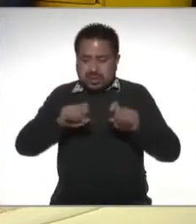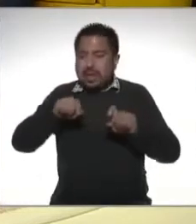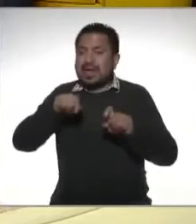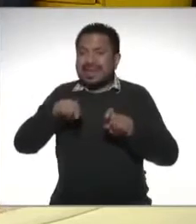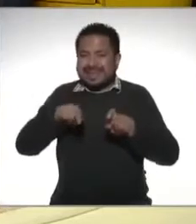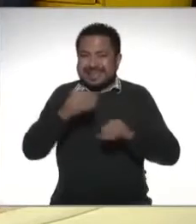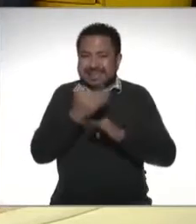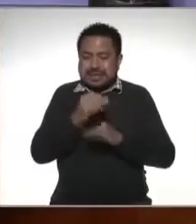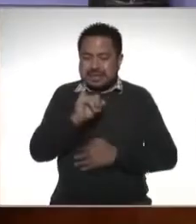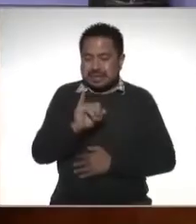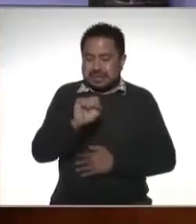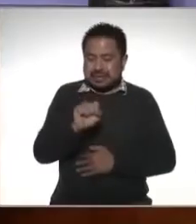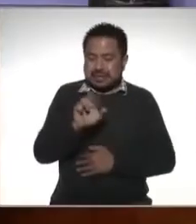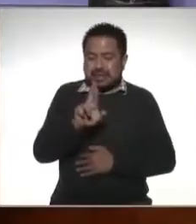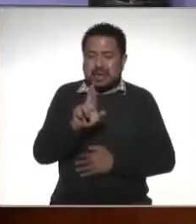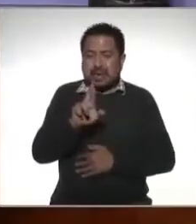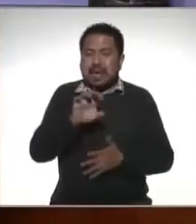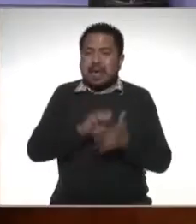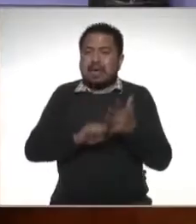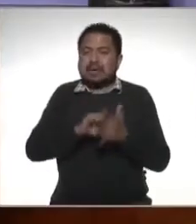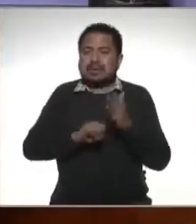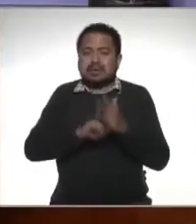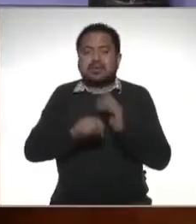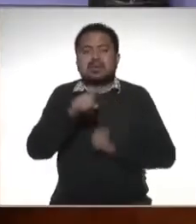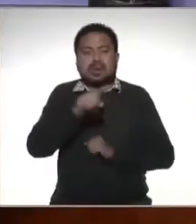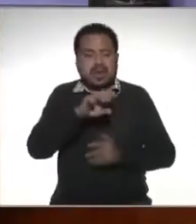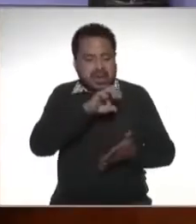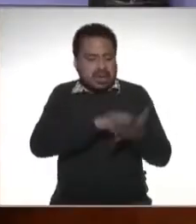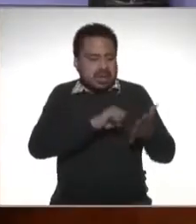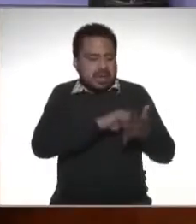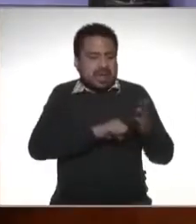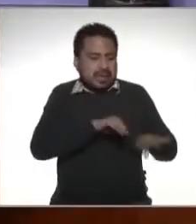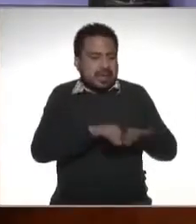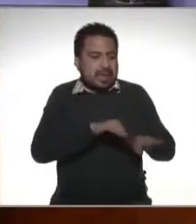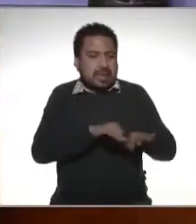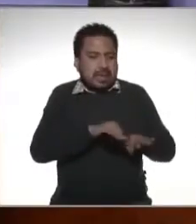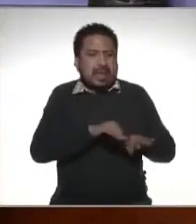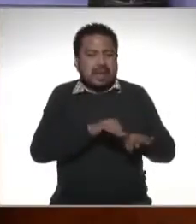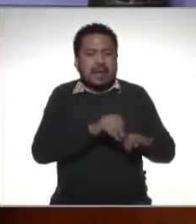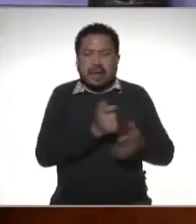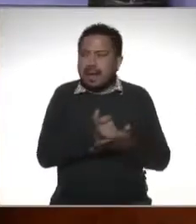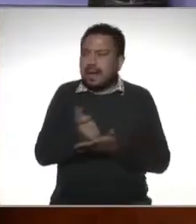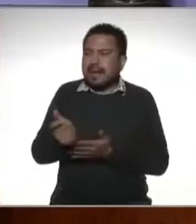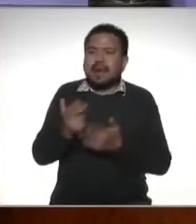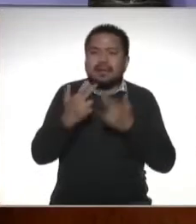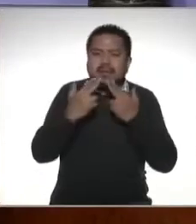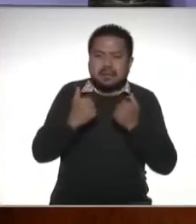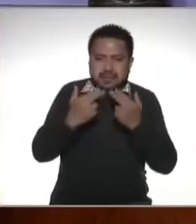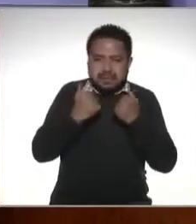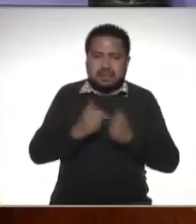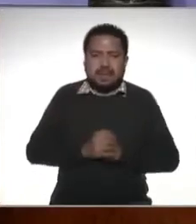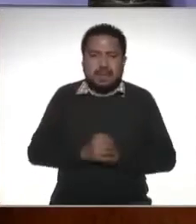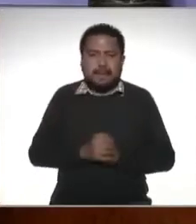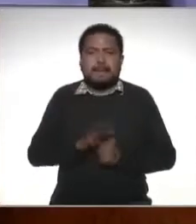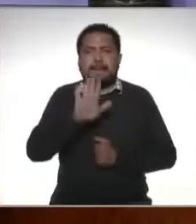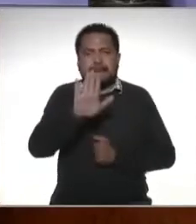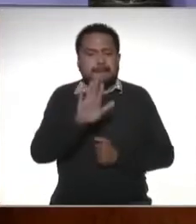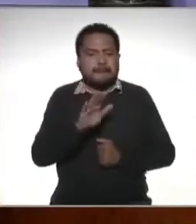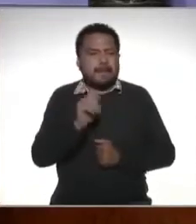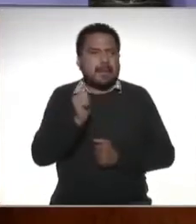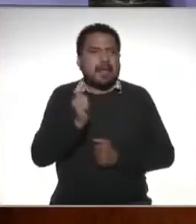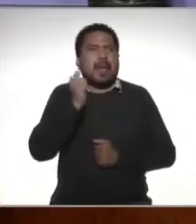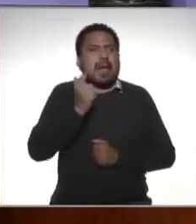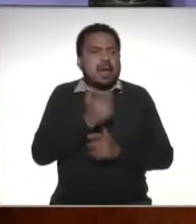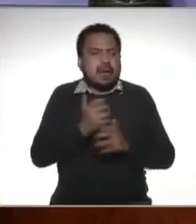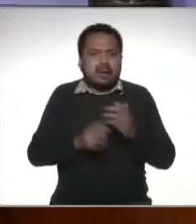que dice ISR y en deducciones es lo que se te retuvo que se le pagó a Hacienda y Juan Carlos hay algún